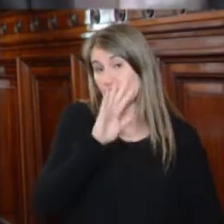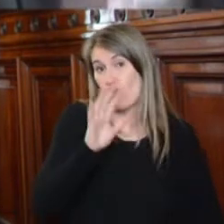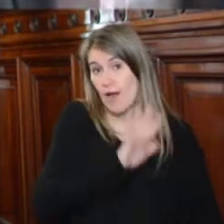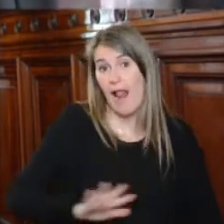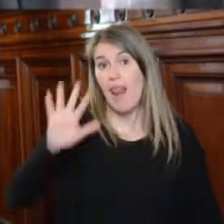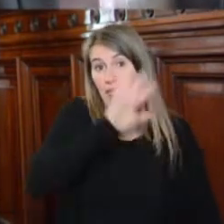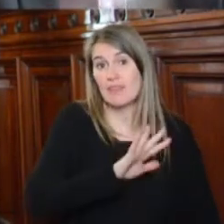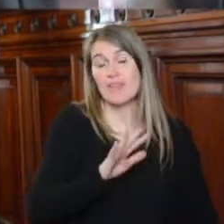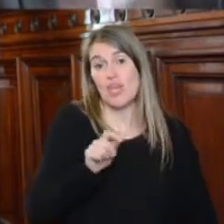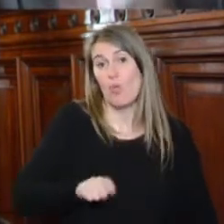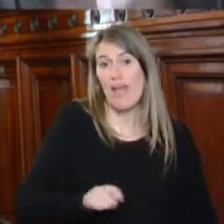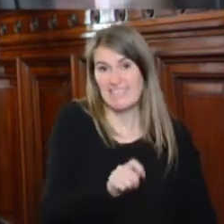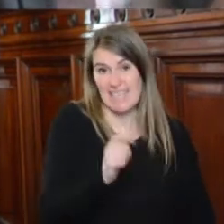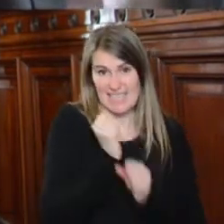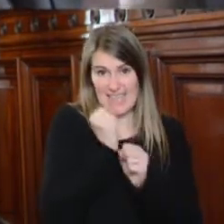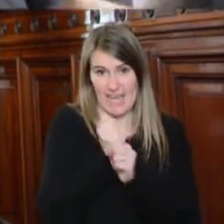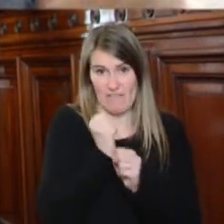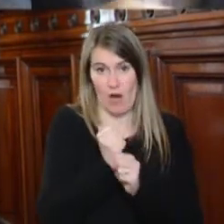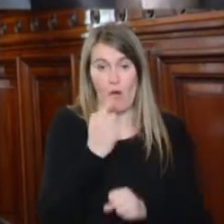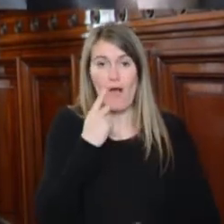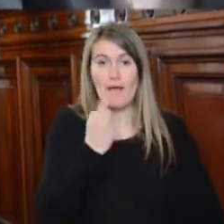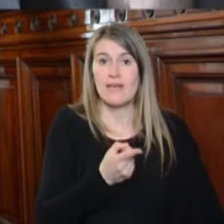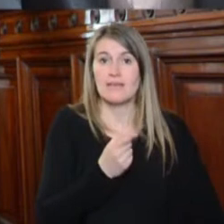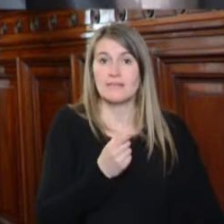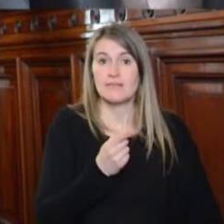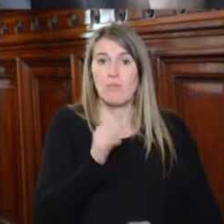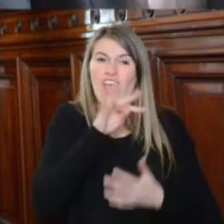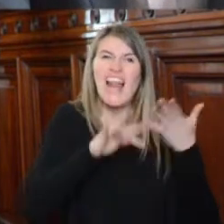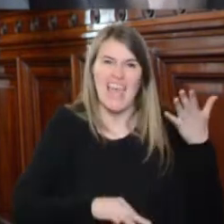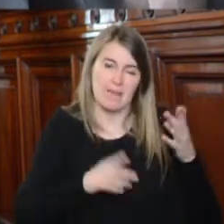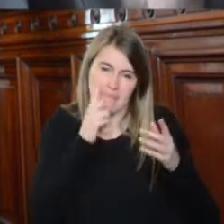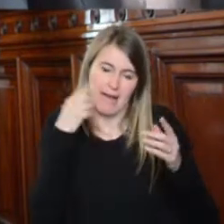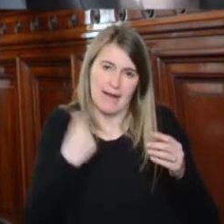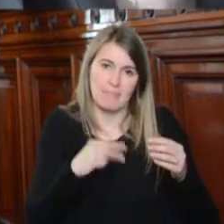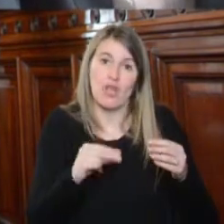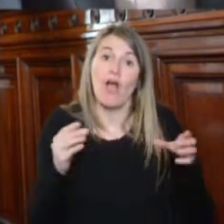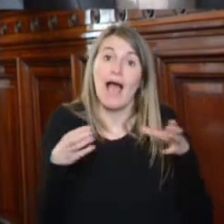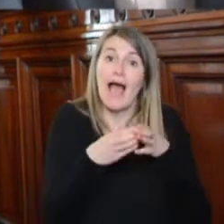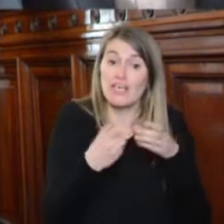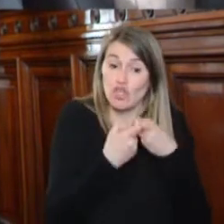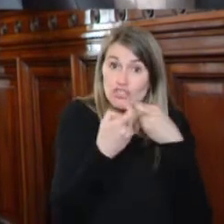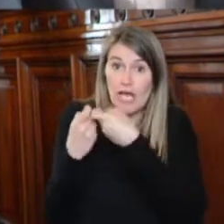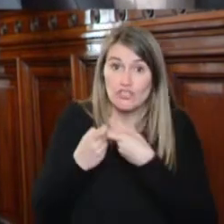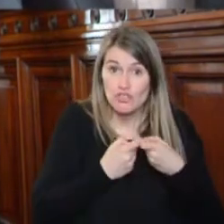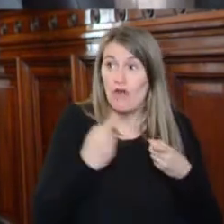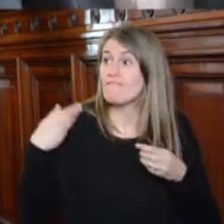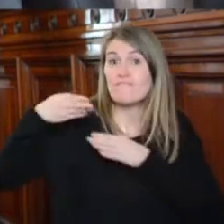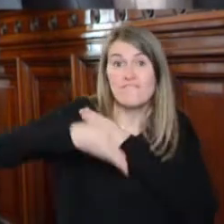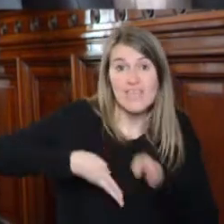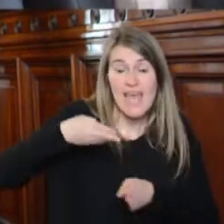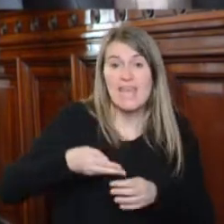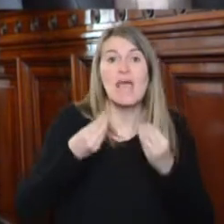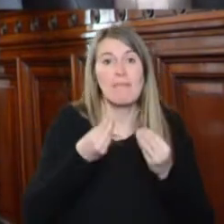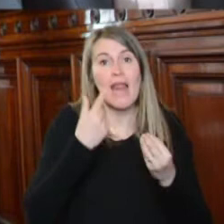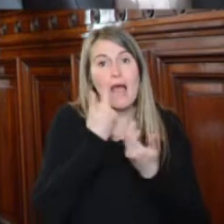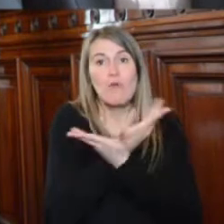y voy a leer a fin de adherirme al tiempo asignado. Esta asociación concurre a esta audiencia a fin de manifestar su